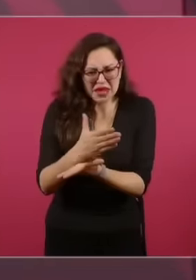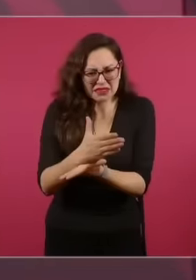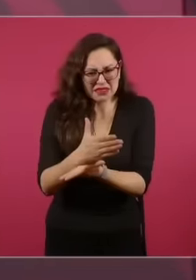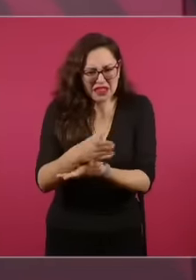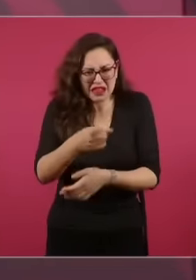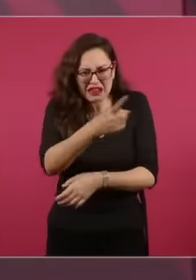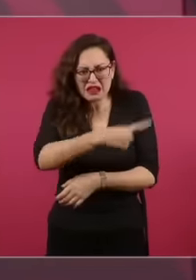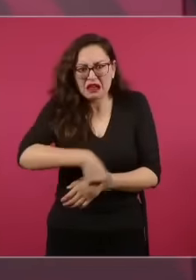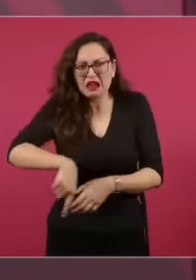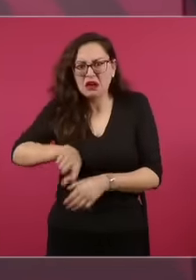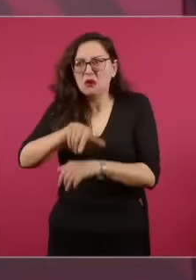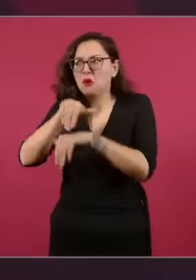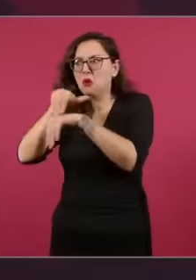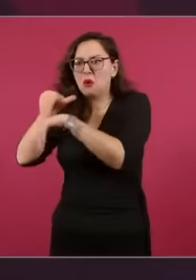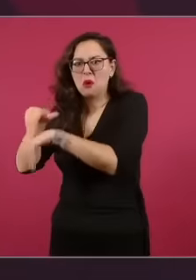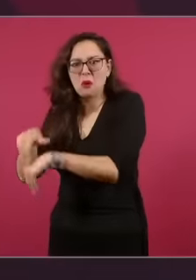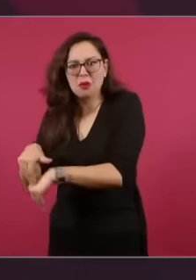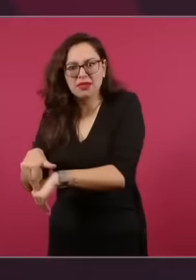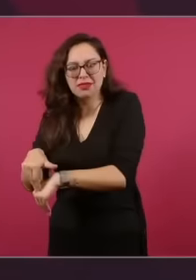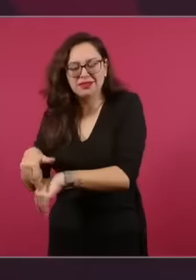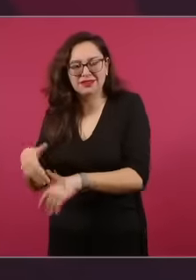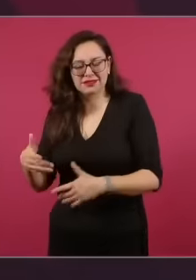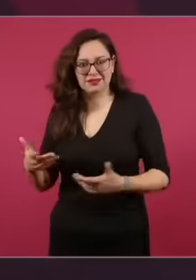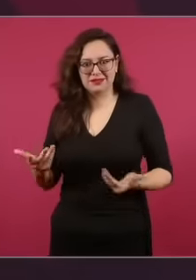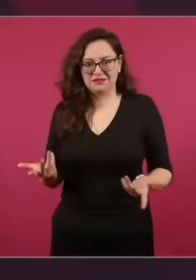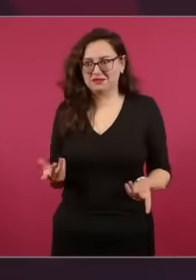facciosa y legal